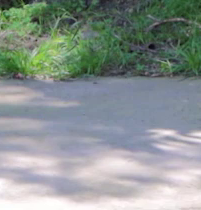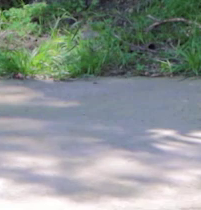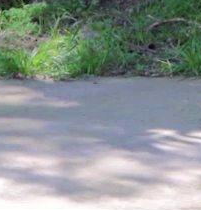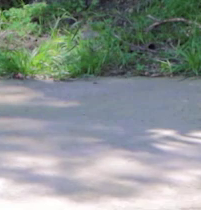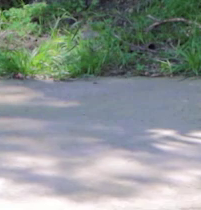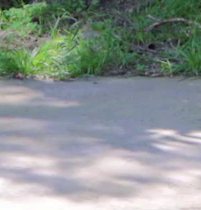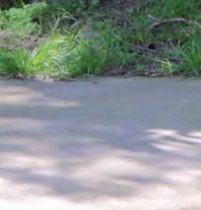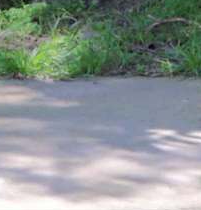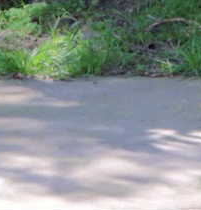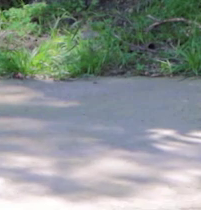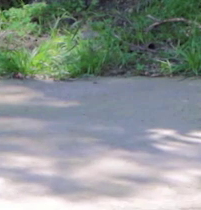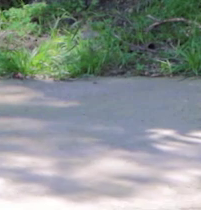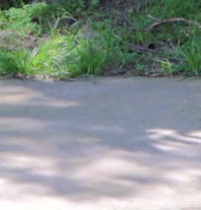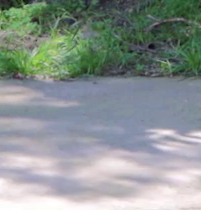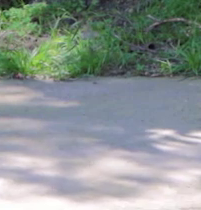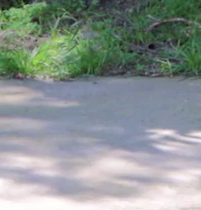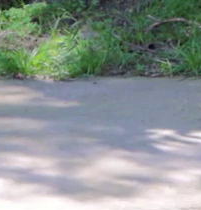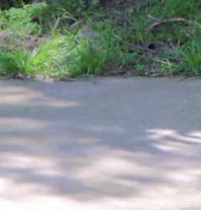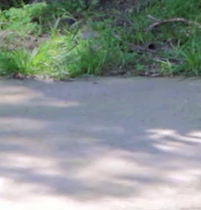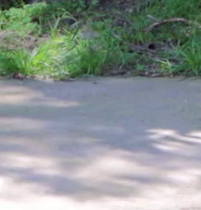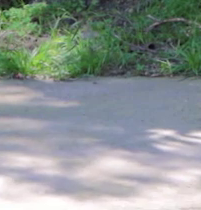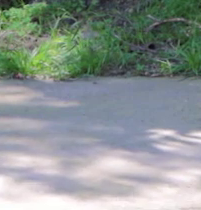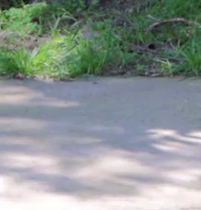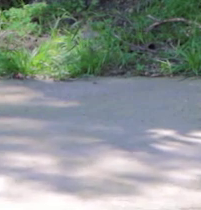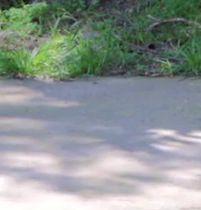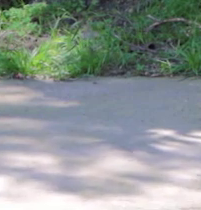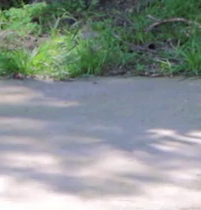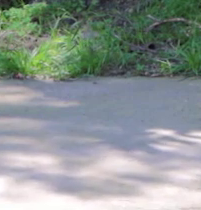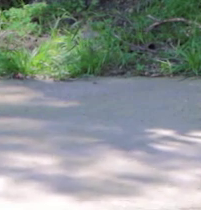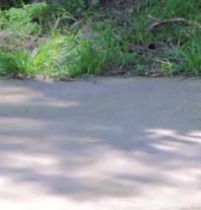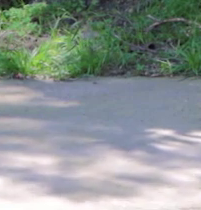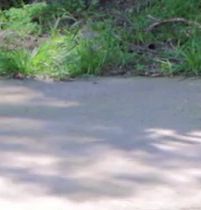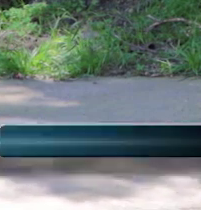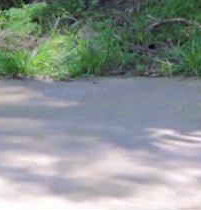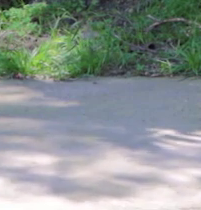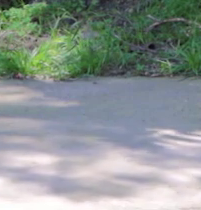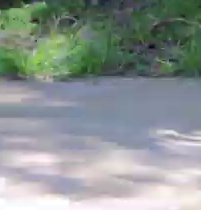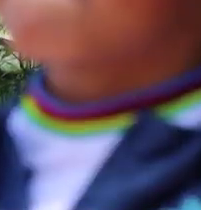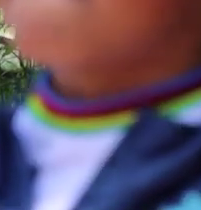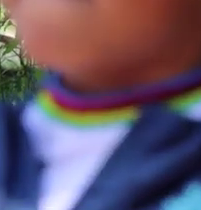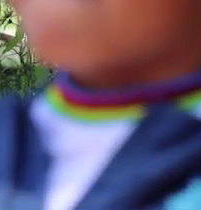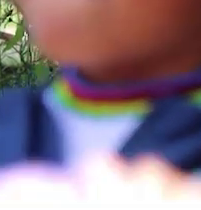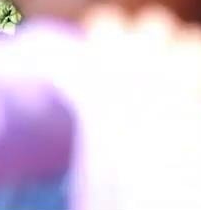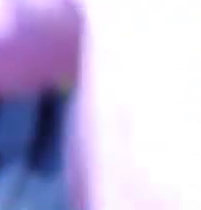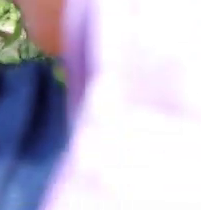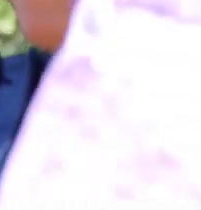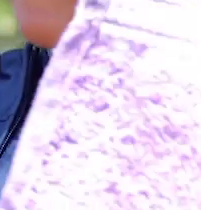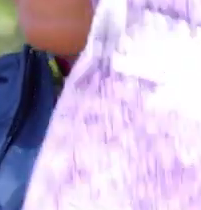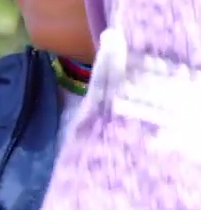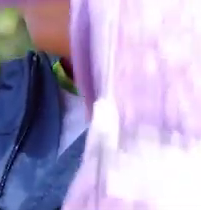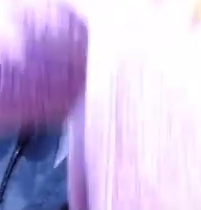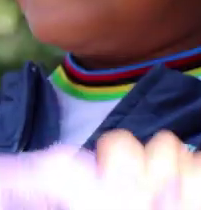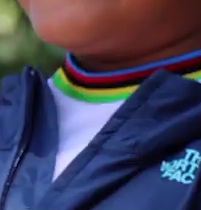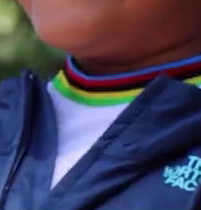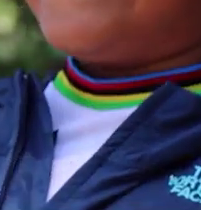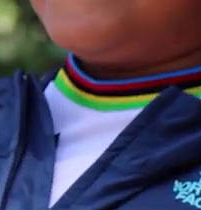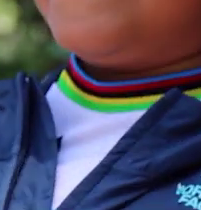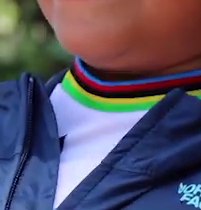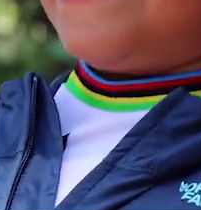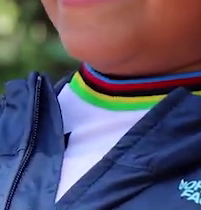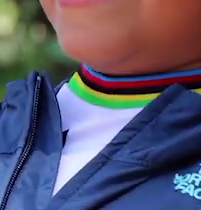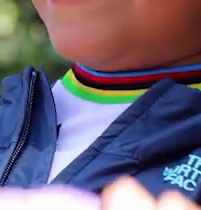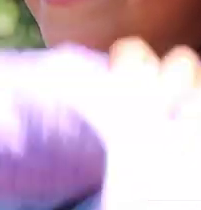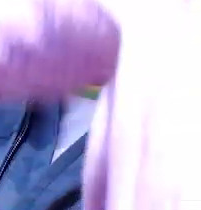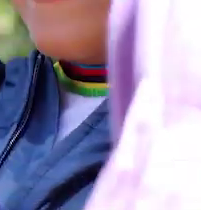con tensión que se vea la tensión de la toalla no se debe de doblar venga la posición mantén la posición